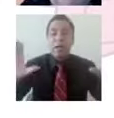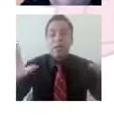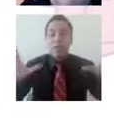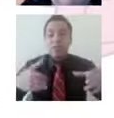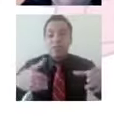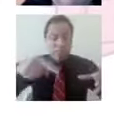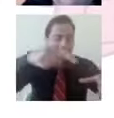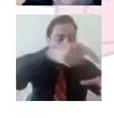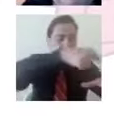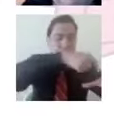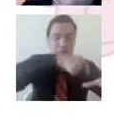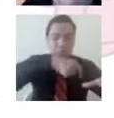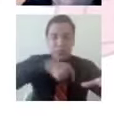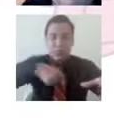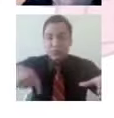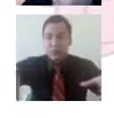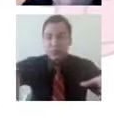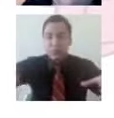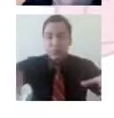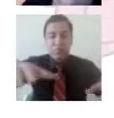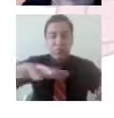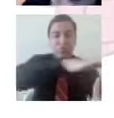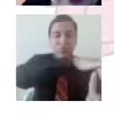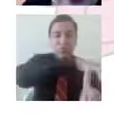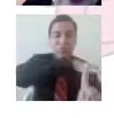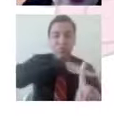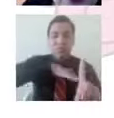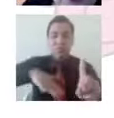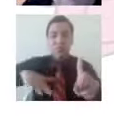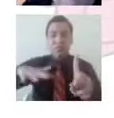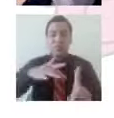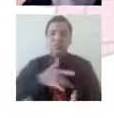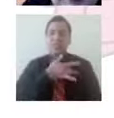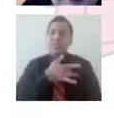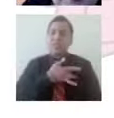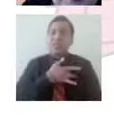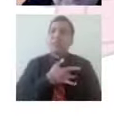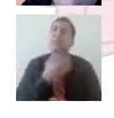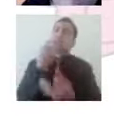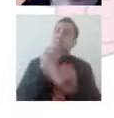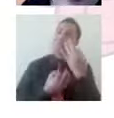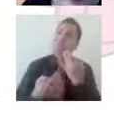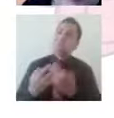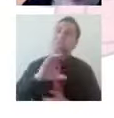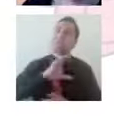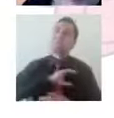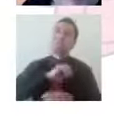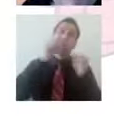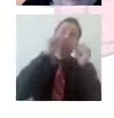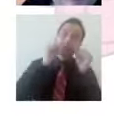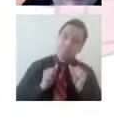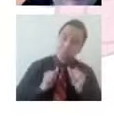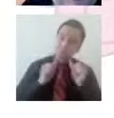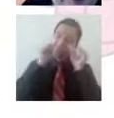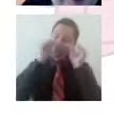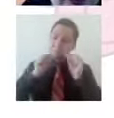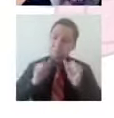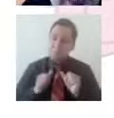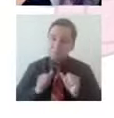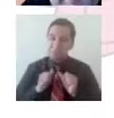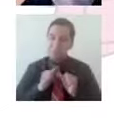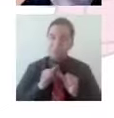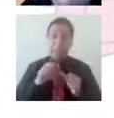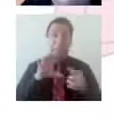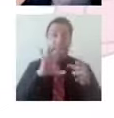cada uno de nosotros, de nosotras podemos sentirnos queridos, comprendidos, va a ser usualmente la primera red de apoyo